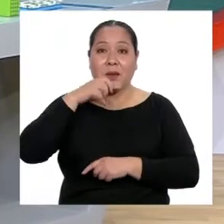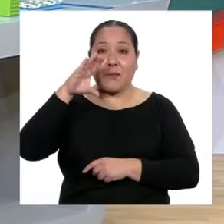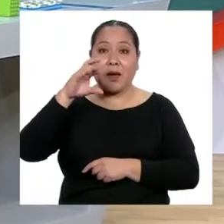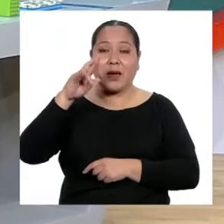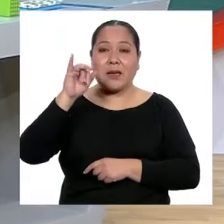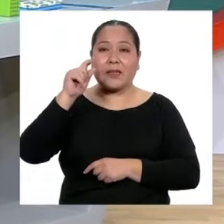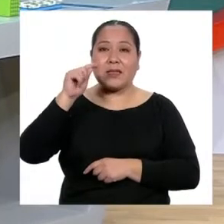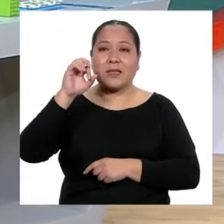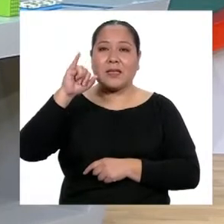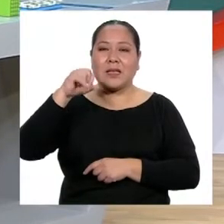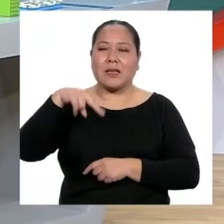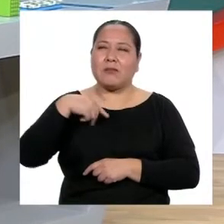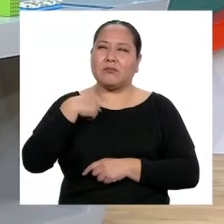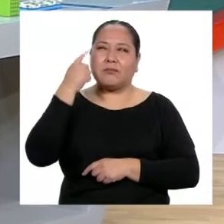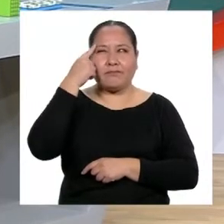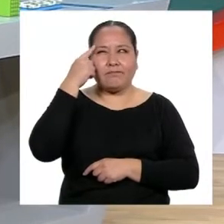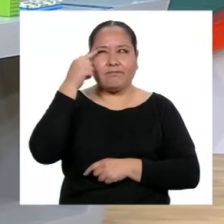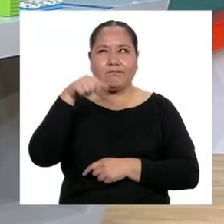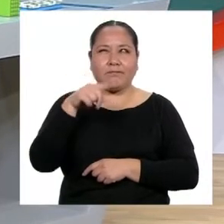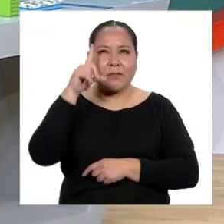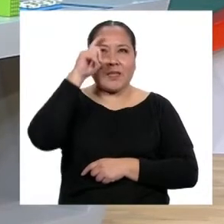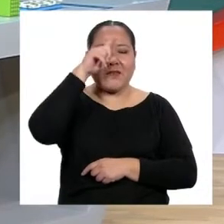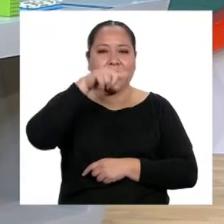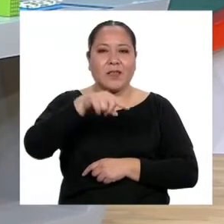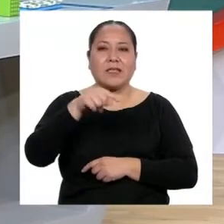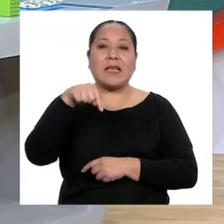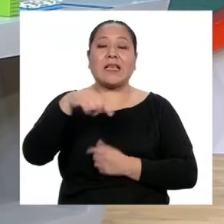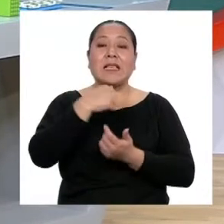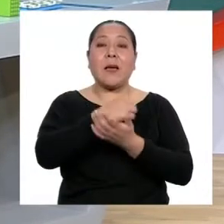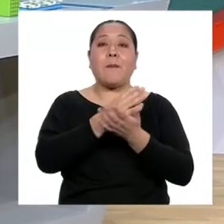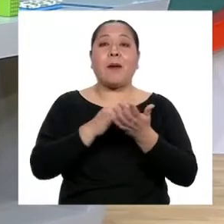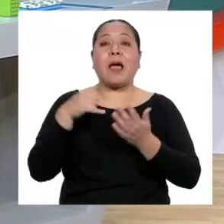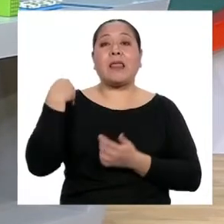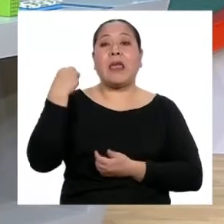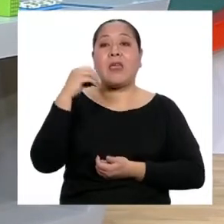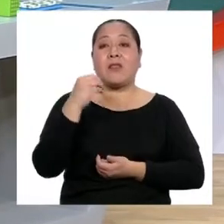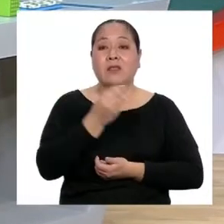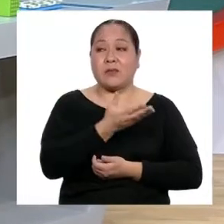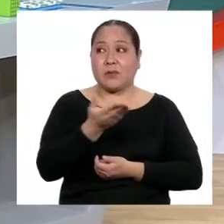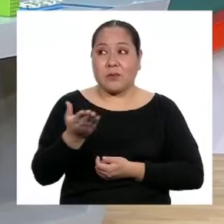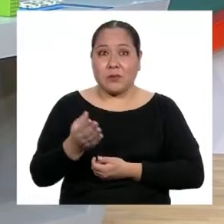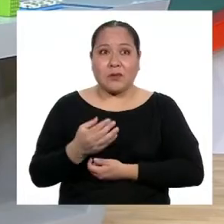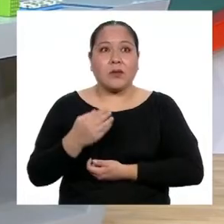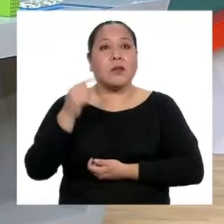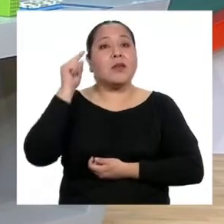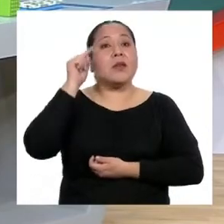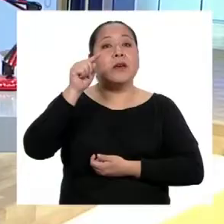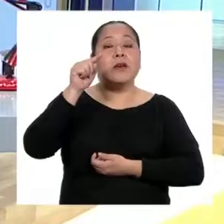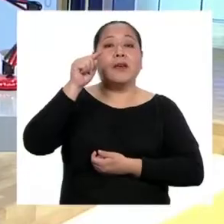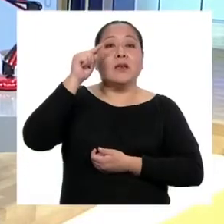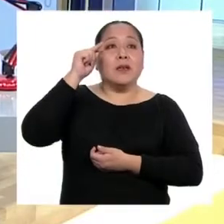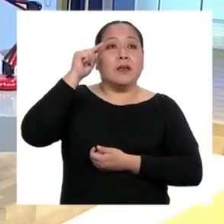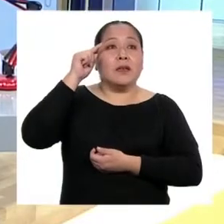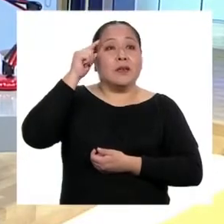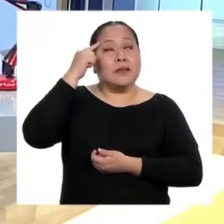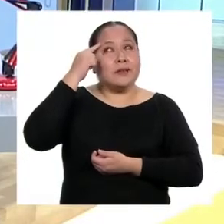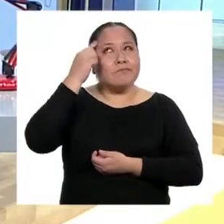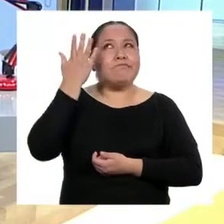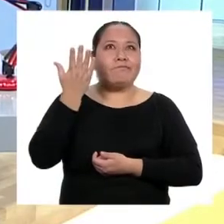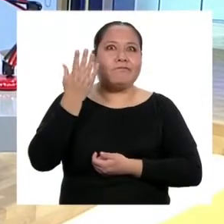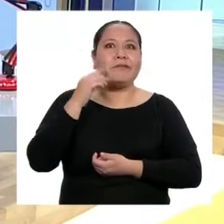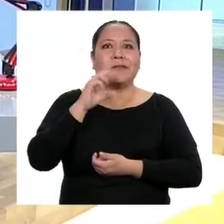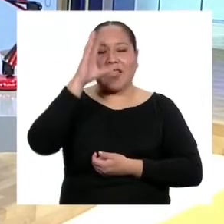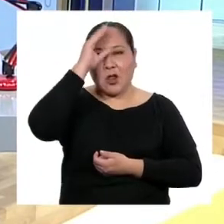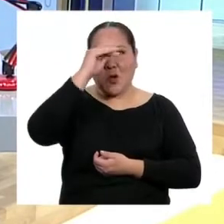lo complicada que es esta etapa de la adolescencia para ella. Y como justamente los